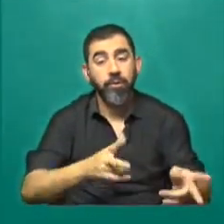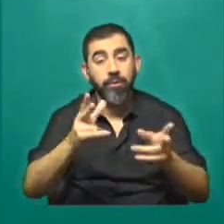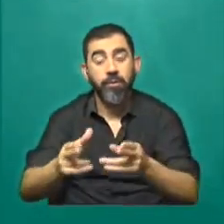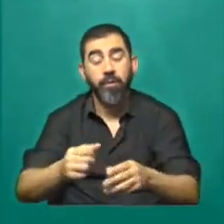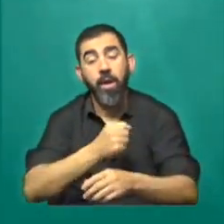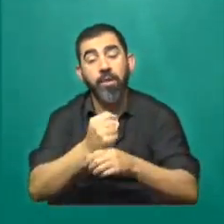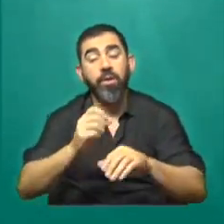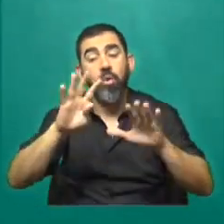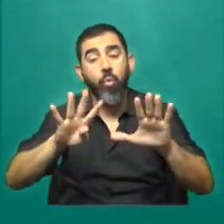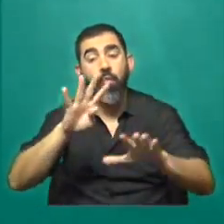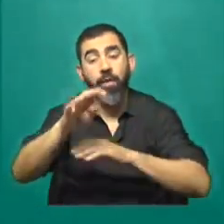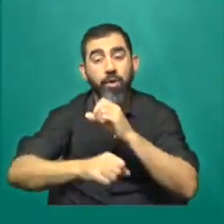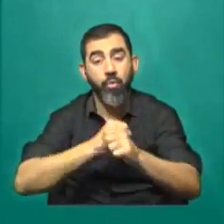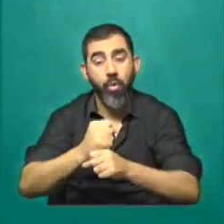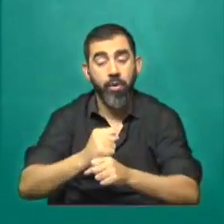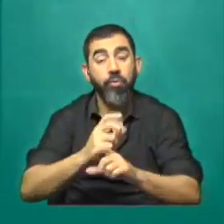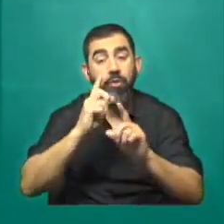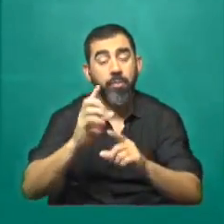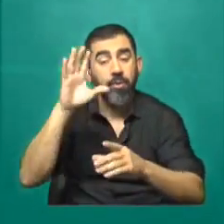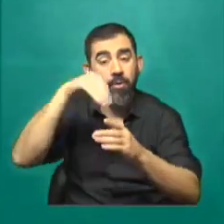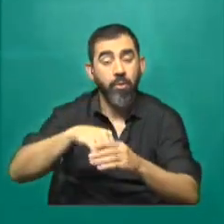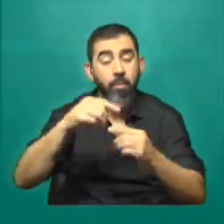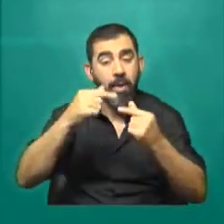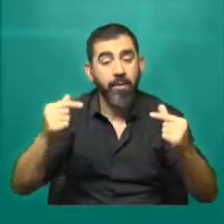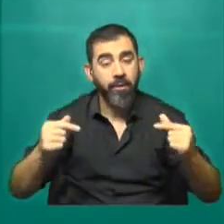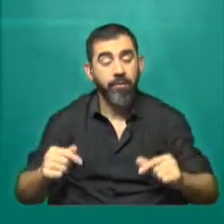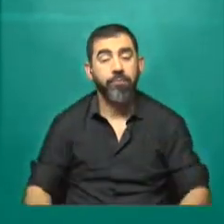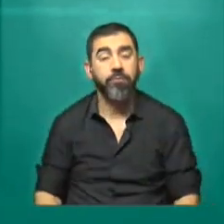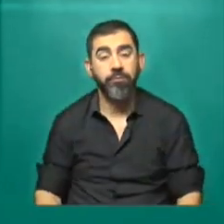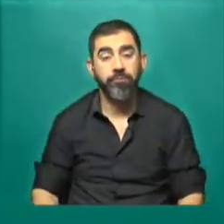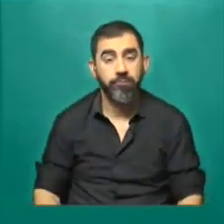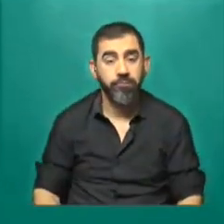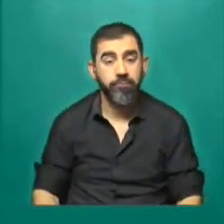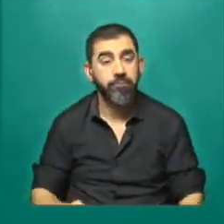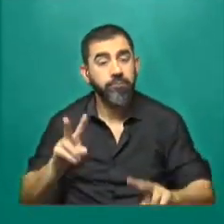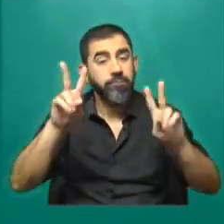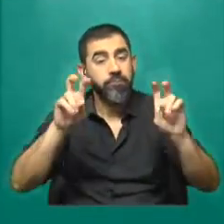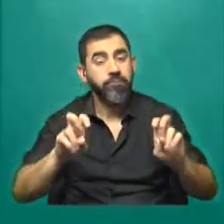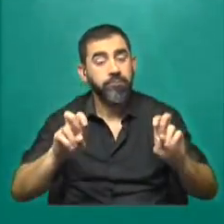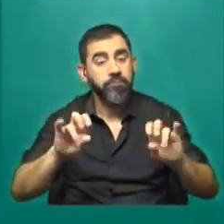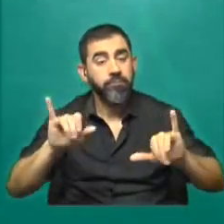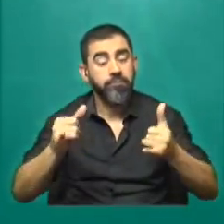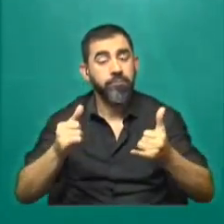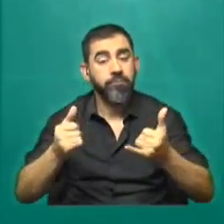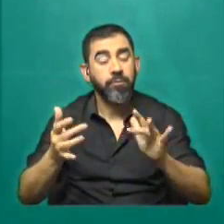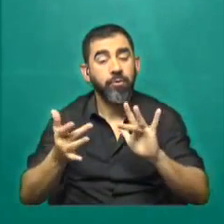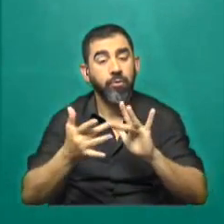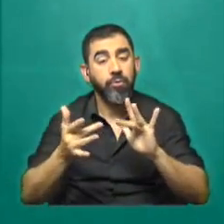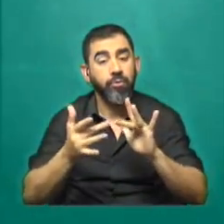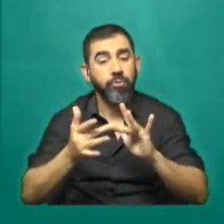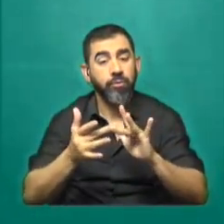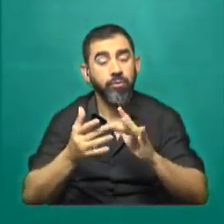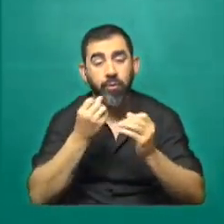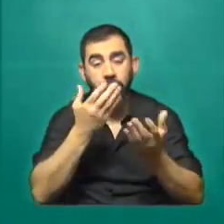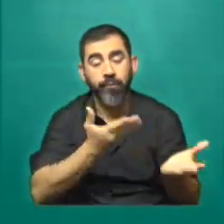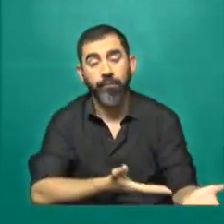noveno grado, como se anunció, y también la inclusión de nuevas materias. Exactamente, sobre este tema vamos a estar ya convocando y ya le damos